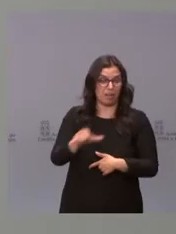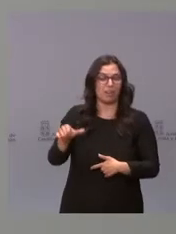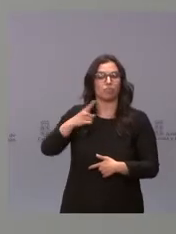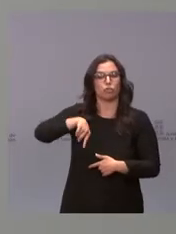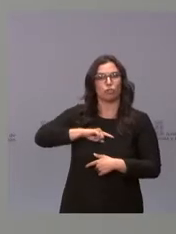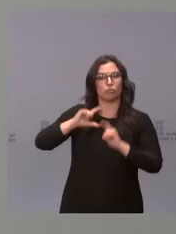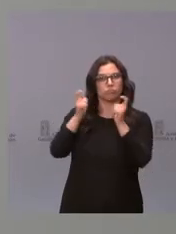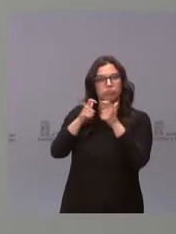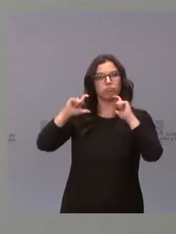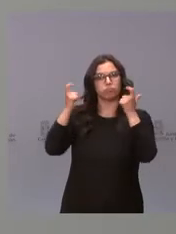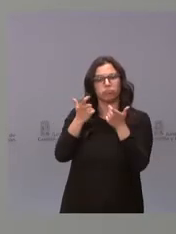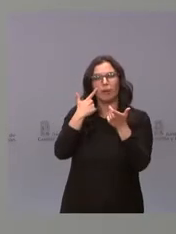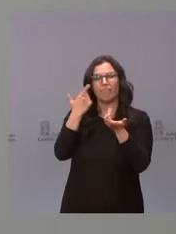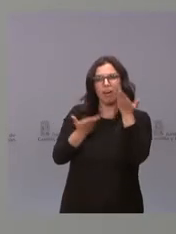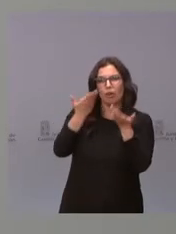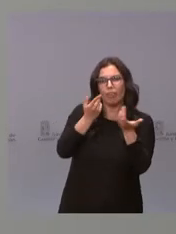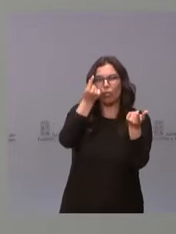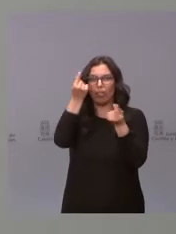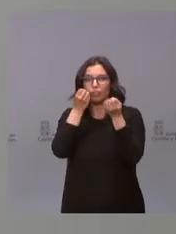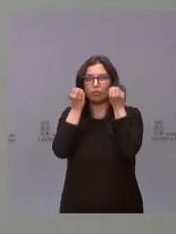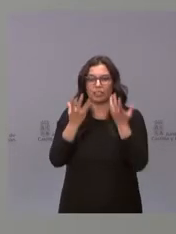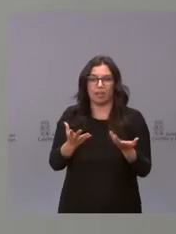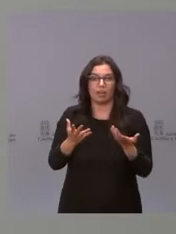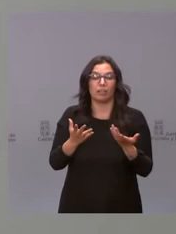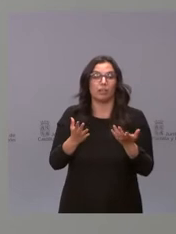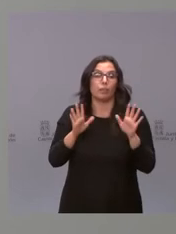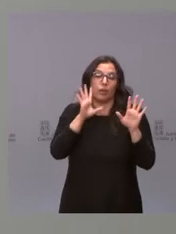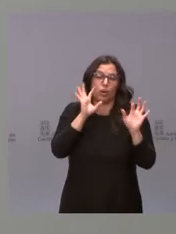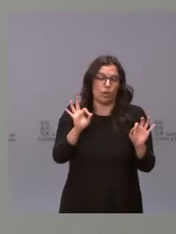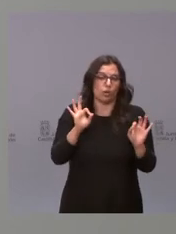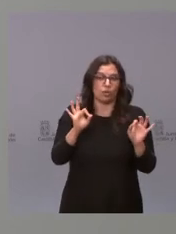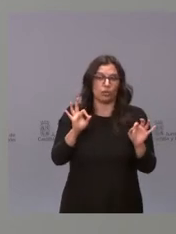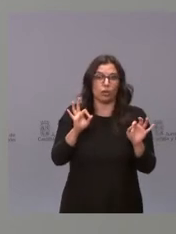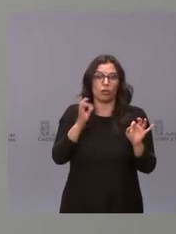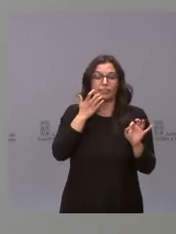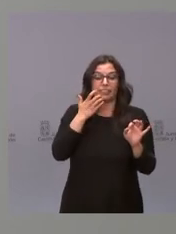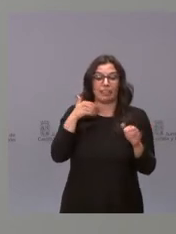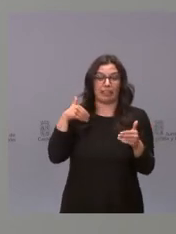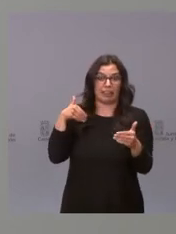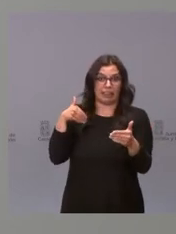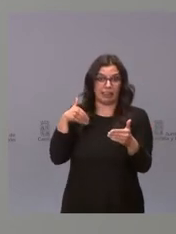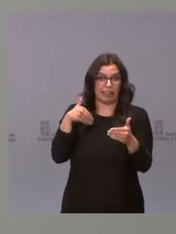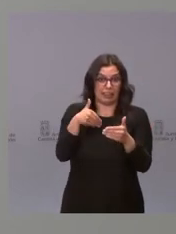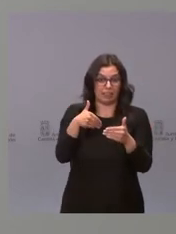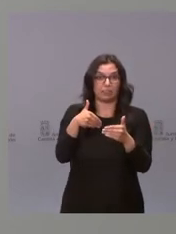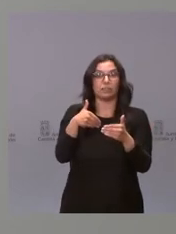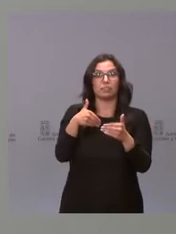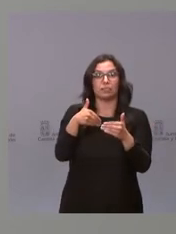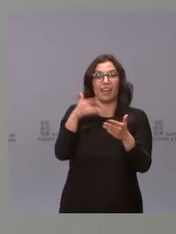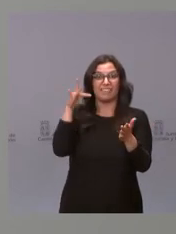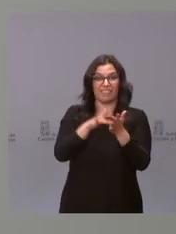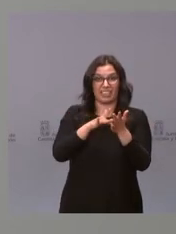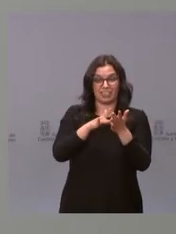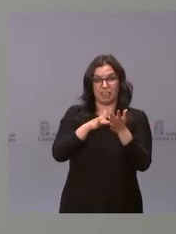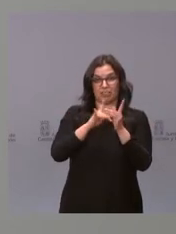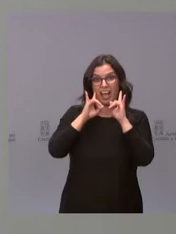valorando cómo son los datos, pero evidentemente a medida que se vaya acercando el fin del estado de alarma,